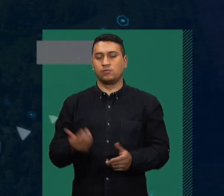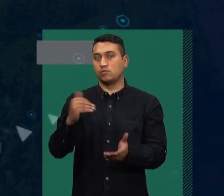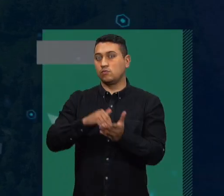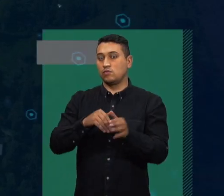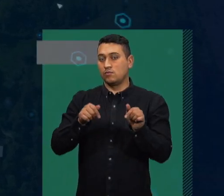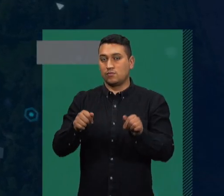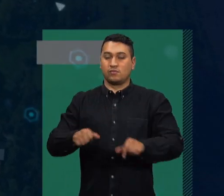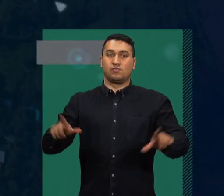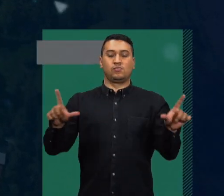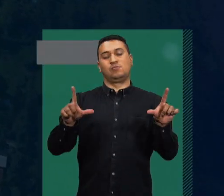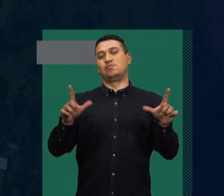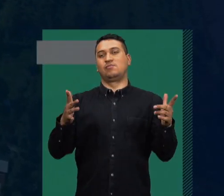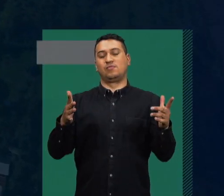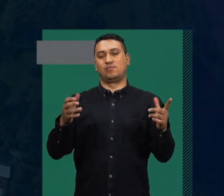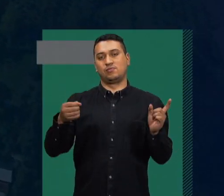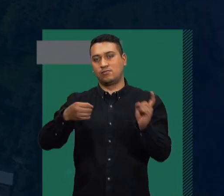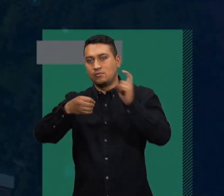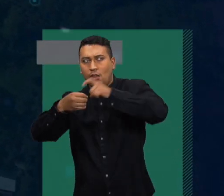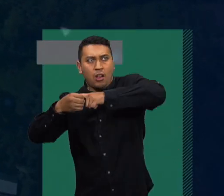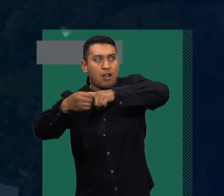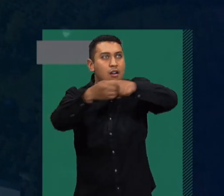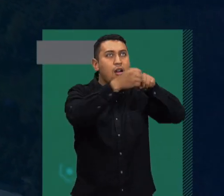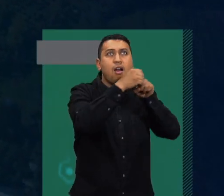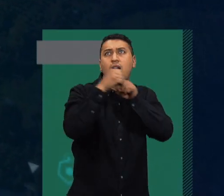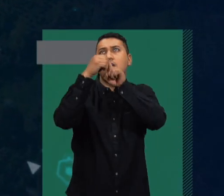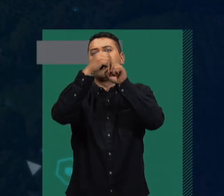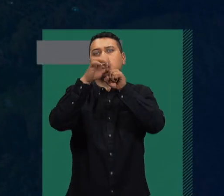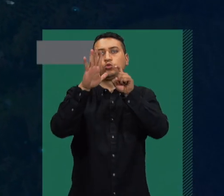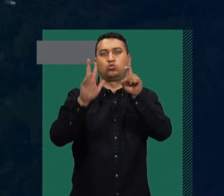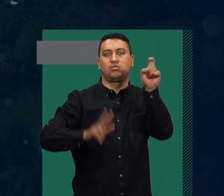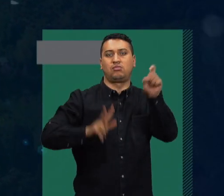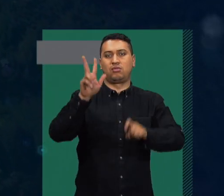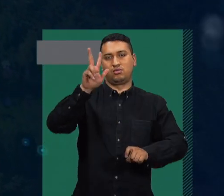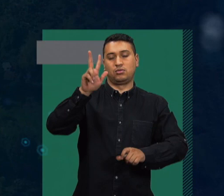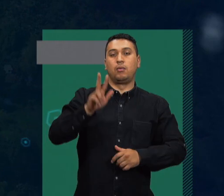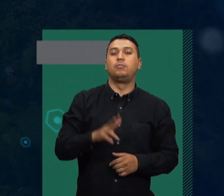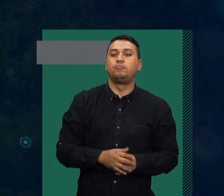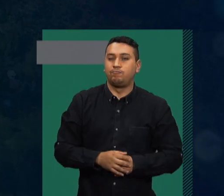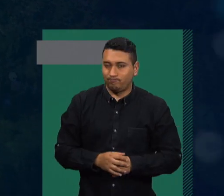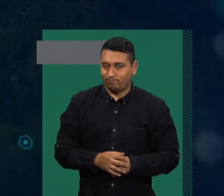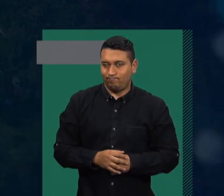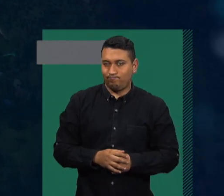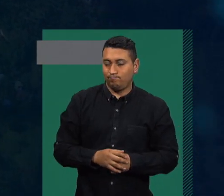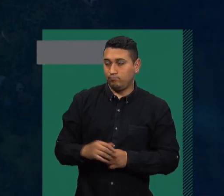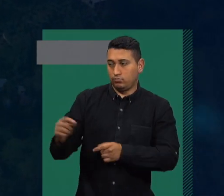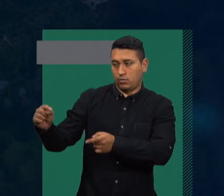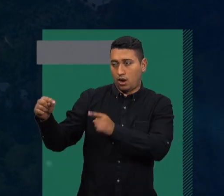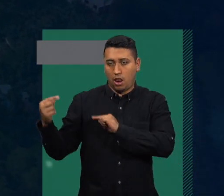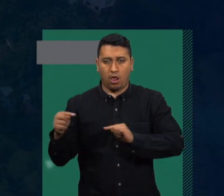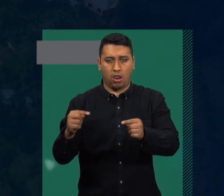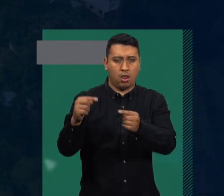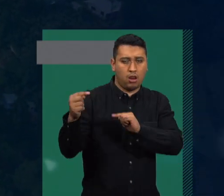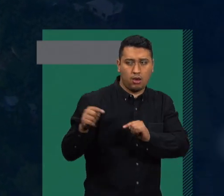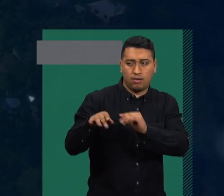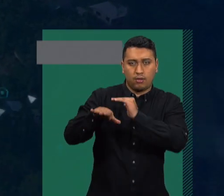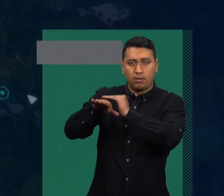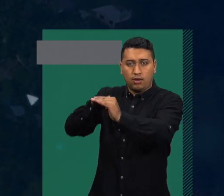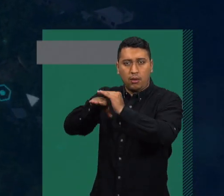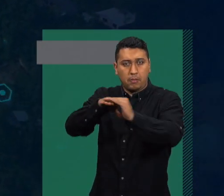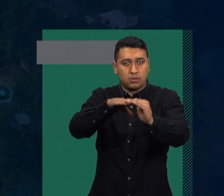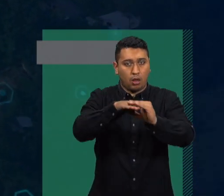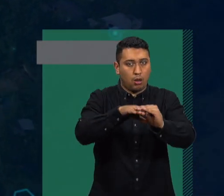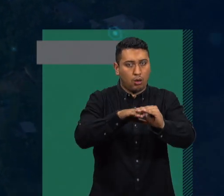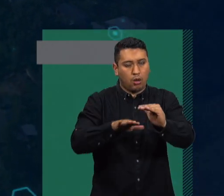Regresamos, esto es Enlace 13 y es imposible volver a este debate con nuestros invitados sin preguntarnos realmente qué es